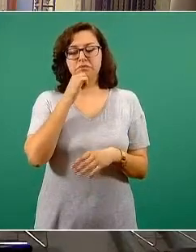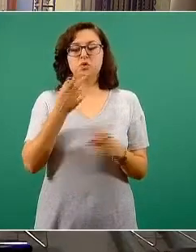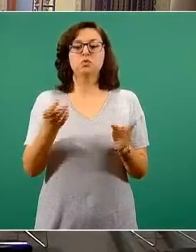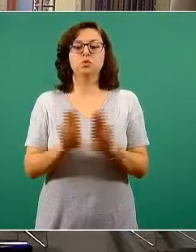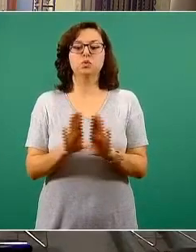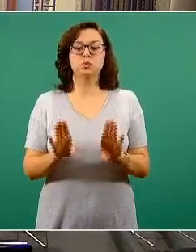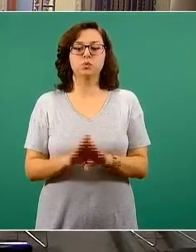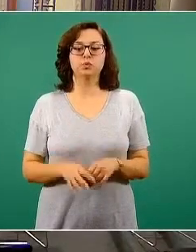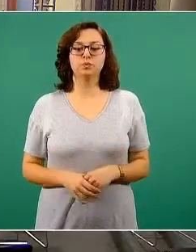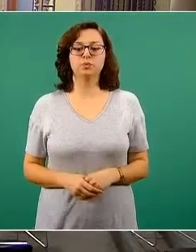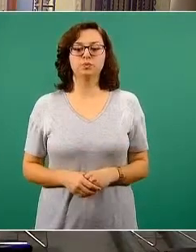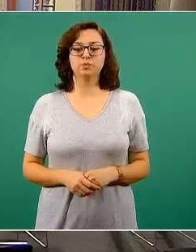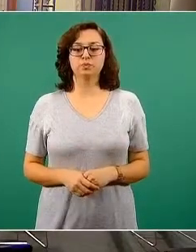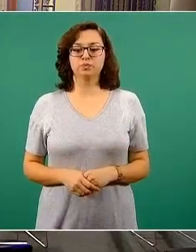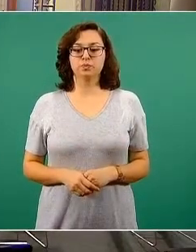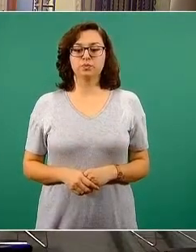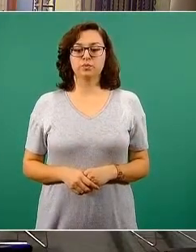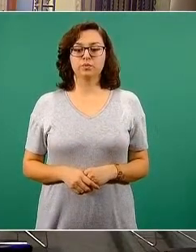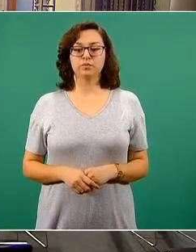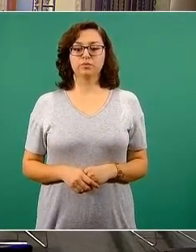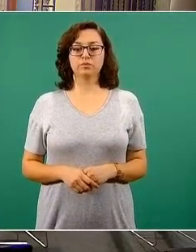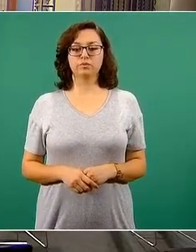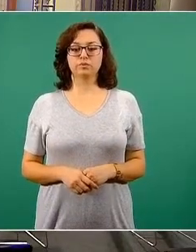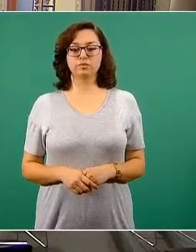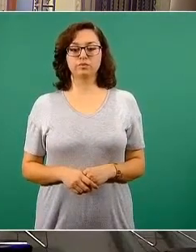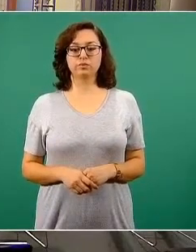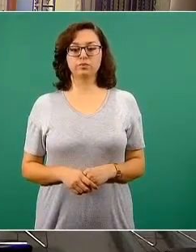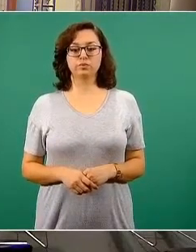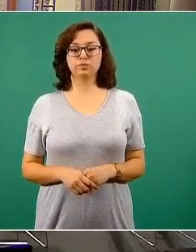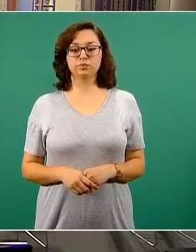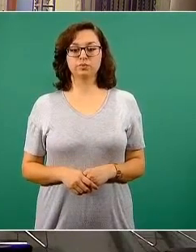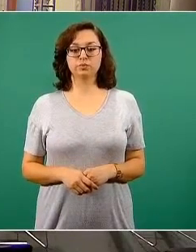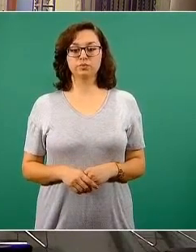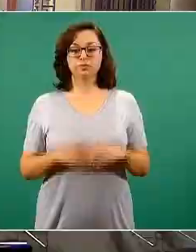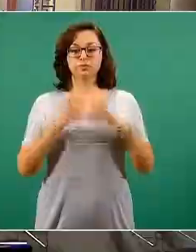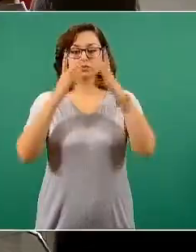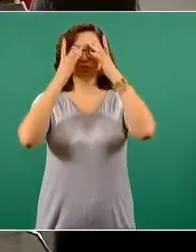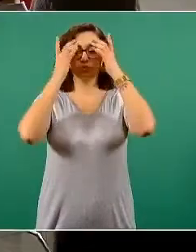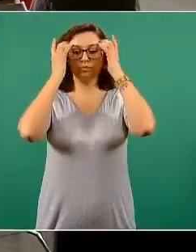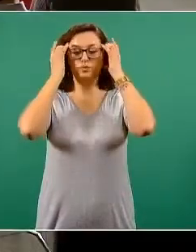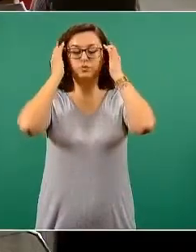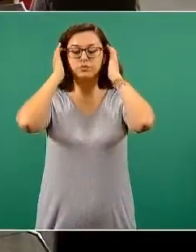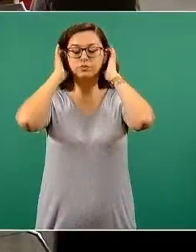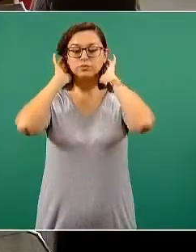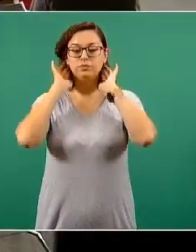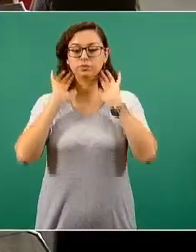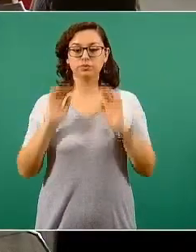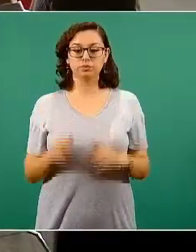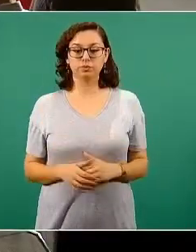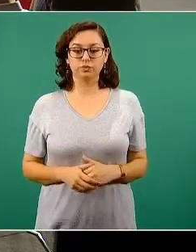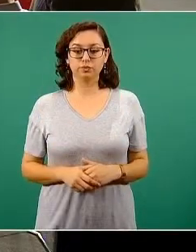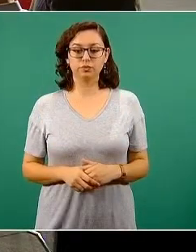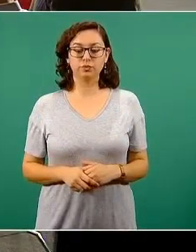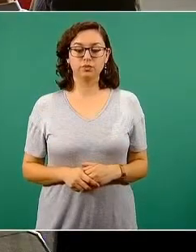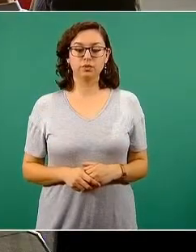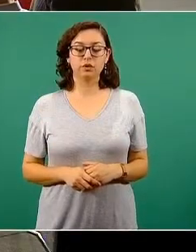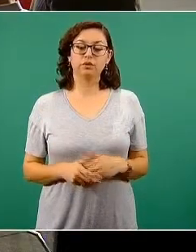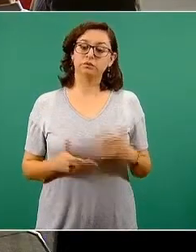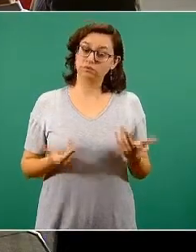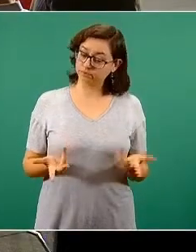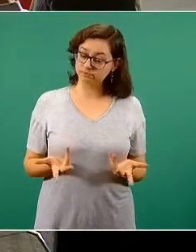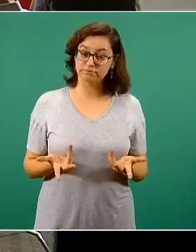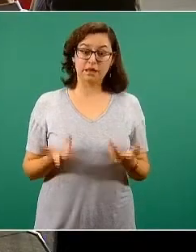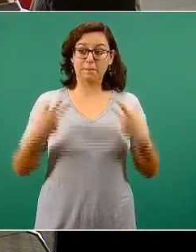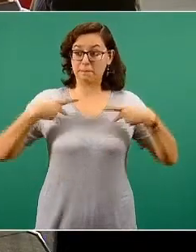compañeras. Por favor. Pues las dificultades son más que nada la percepción de